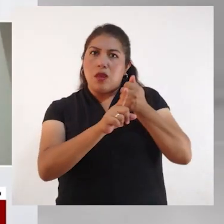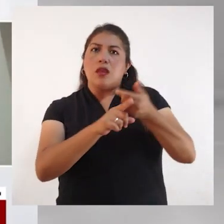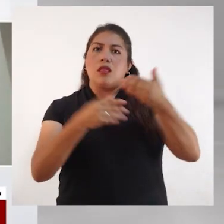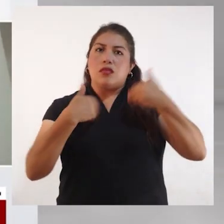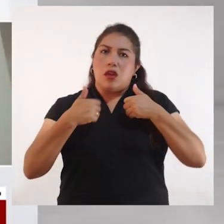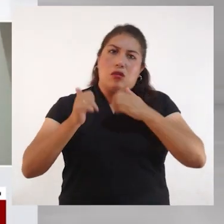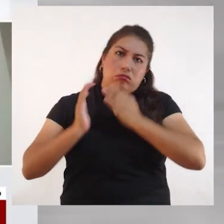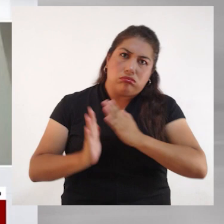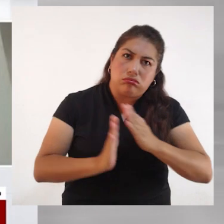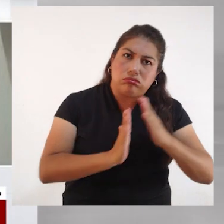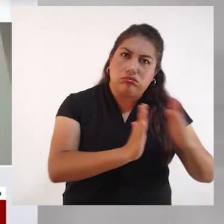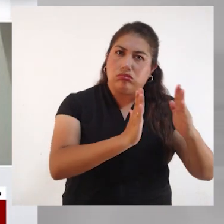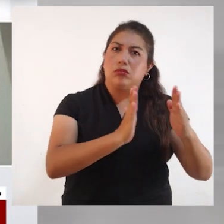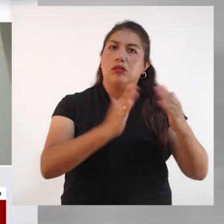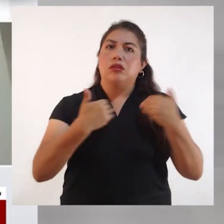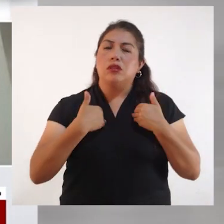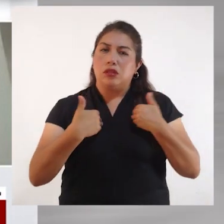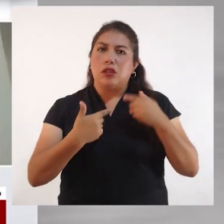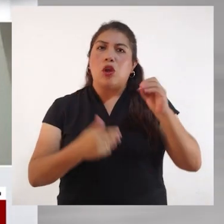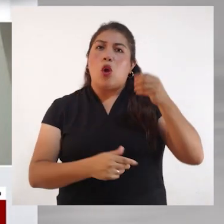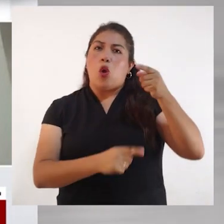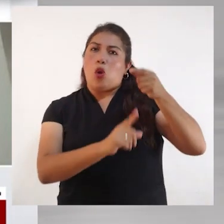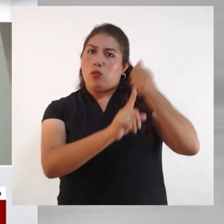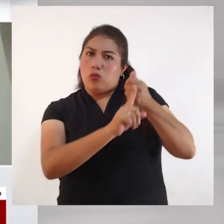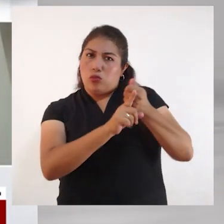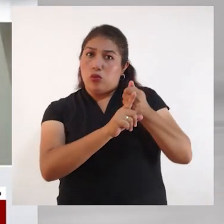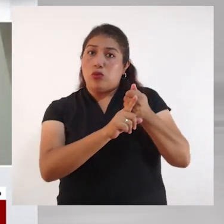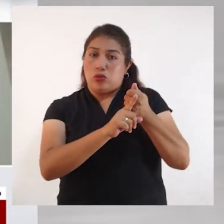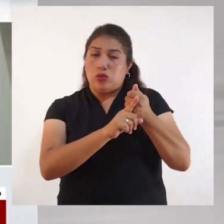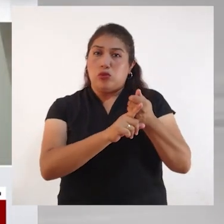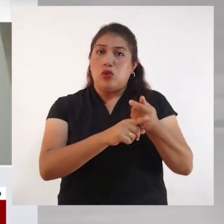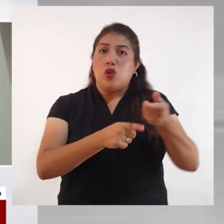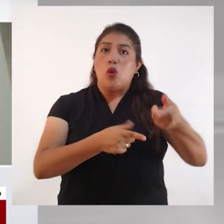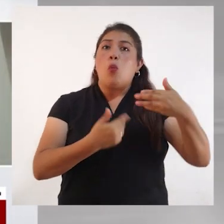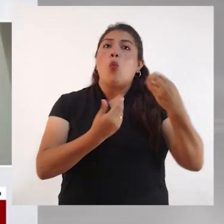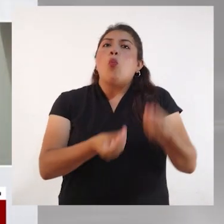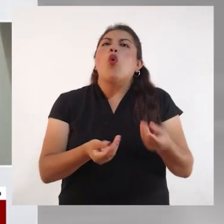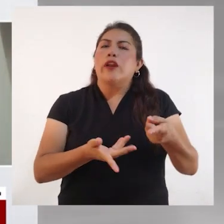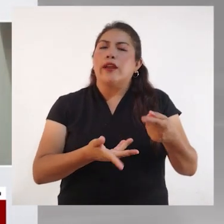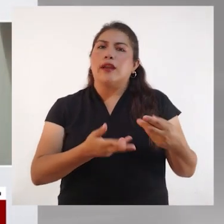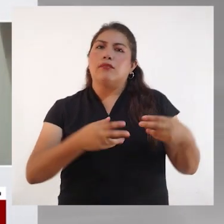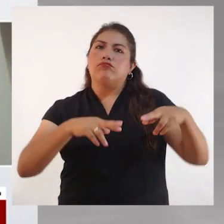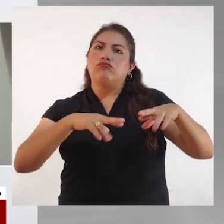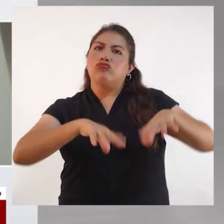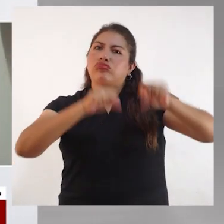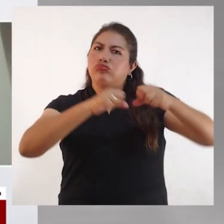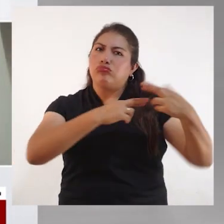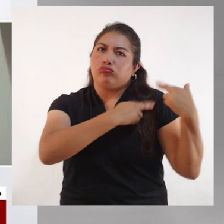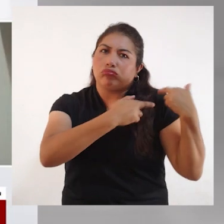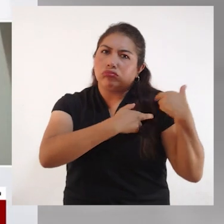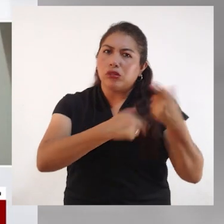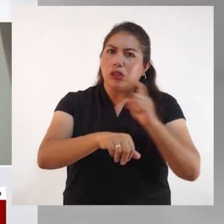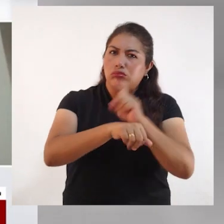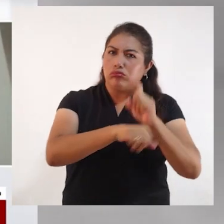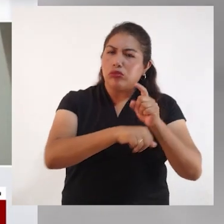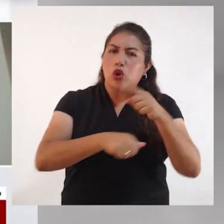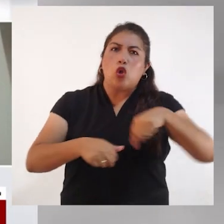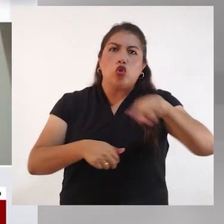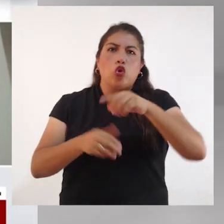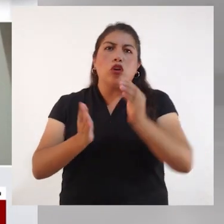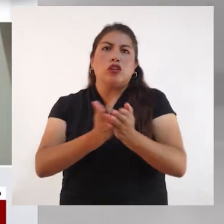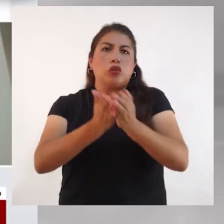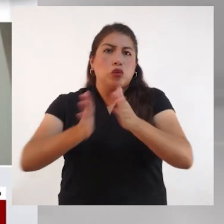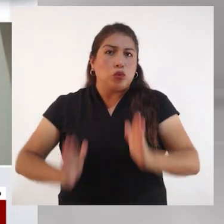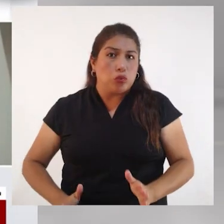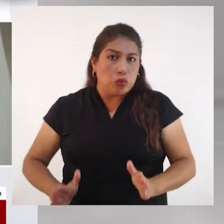docente, principio. Porque los docentes son los encargados de todo el aula y de todos los estudiantes que forman parte o que se